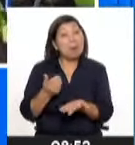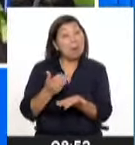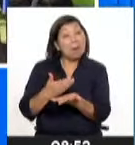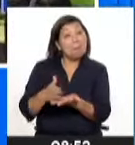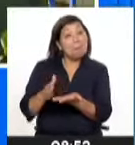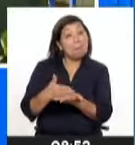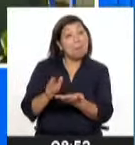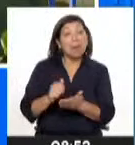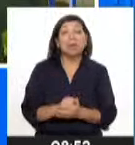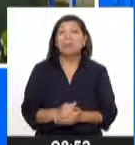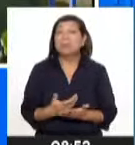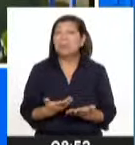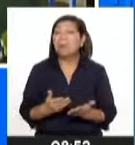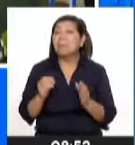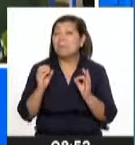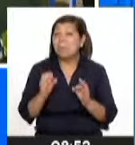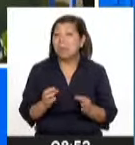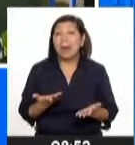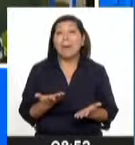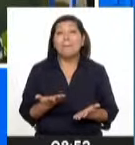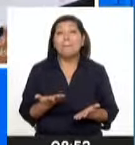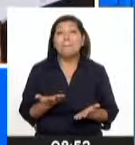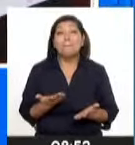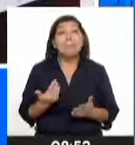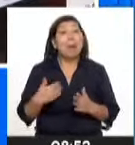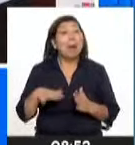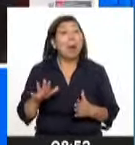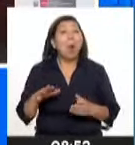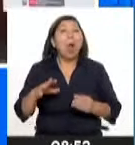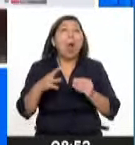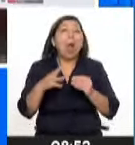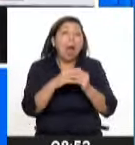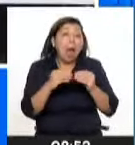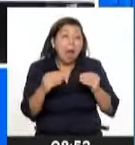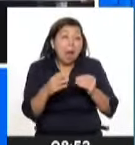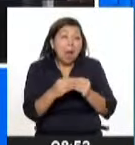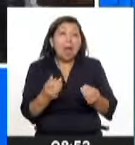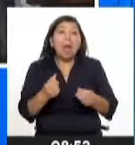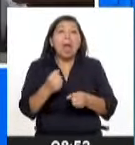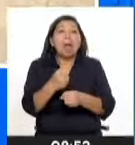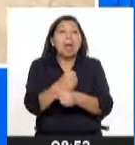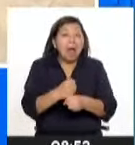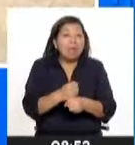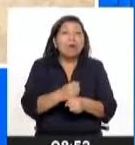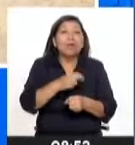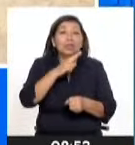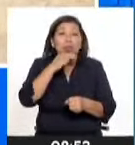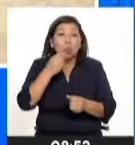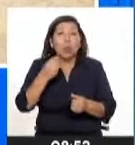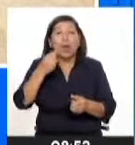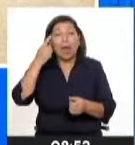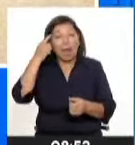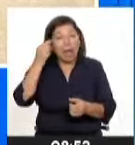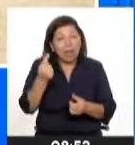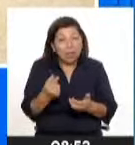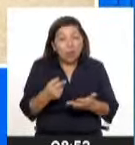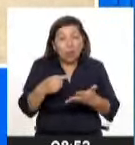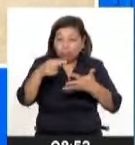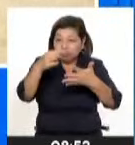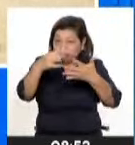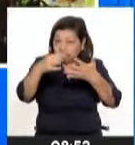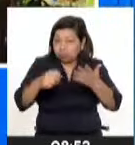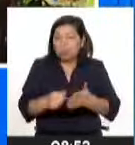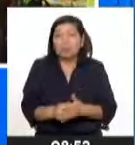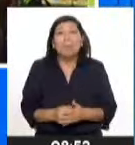que vendría justamente para las cadenas de algodón, café, cacao, aceitunas, entre otros.